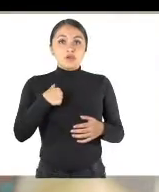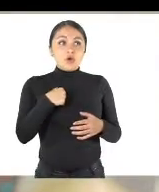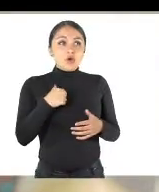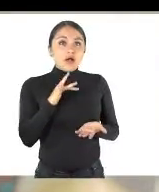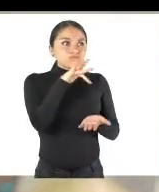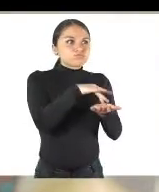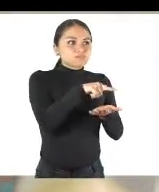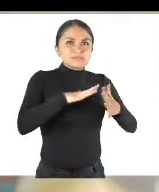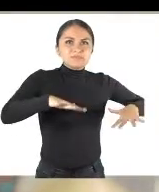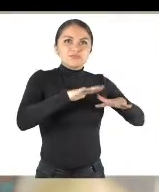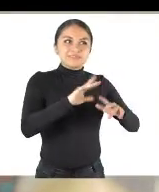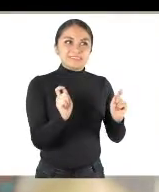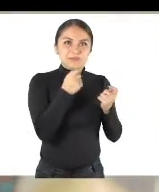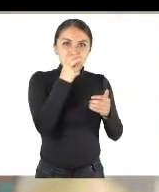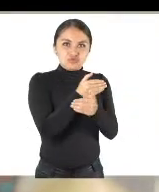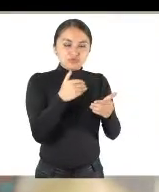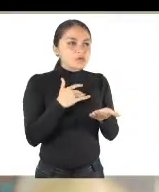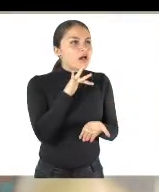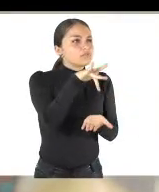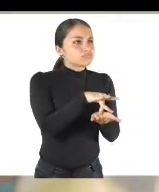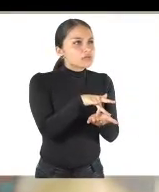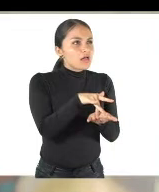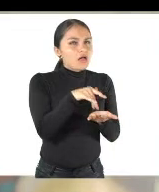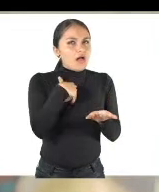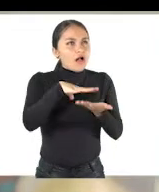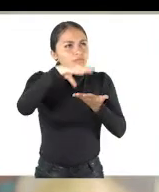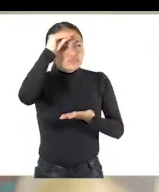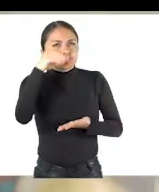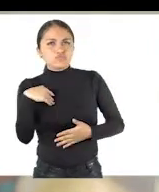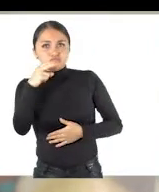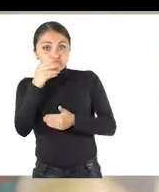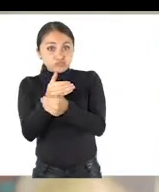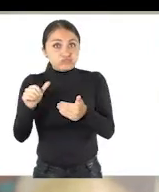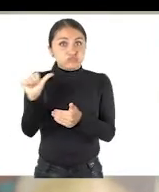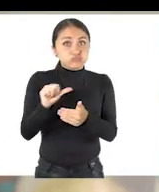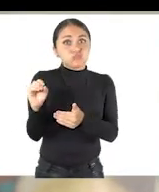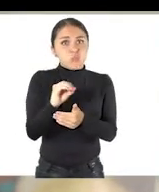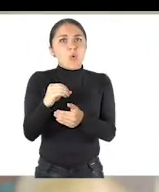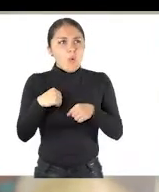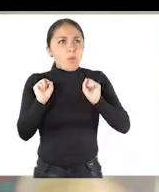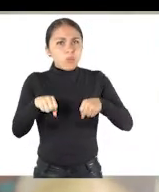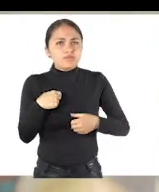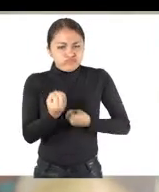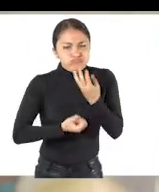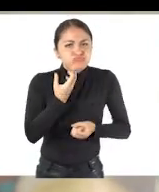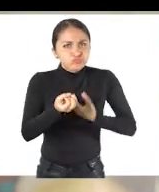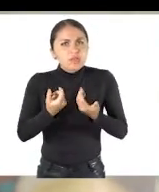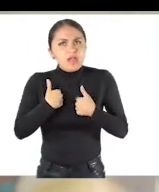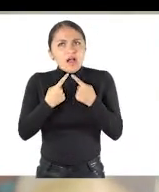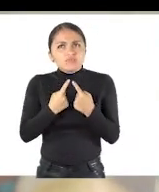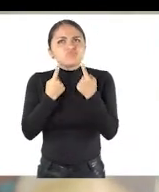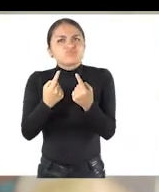Estar en los espacios con Save the Children me ha enseñado que las niñas y niños nos podemos expresar, decir lo que